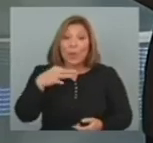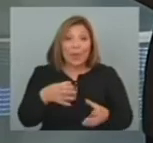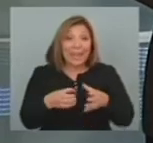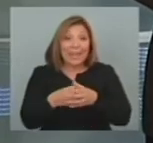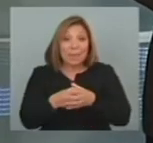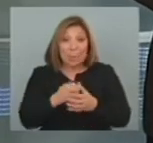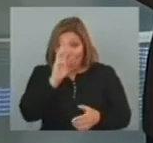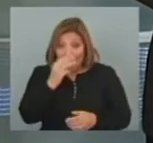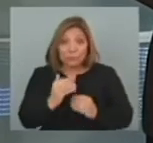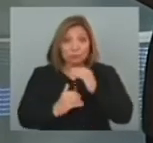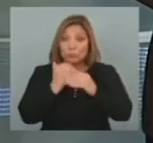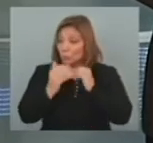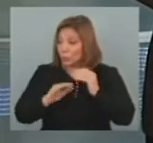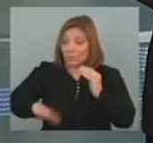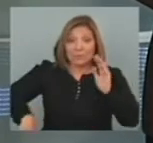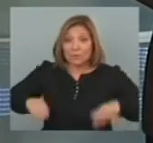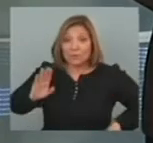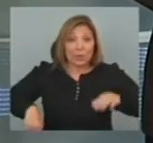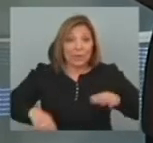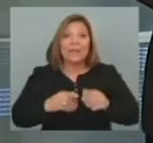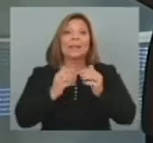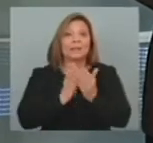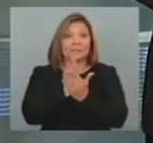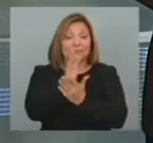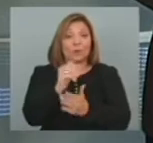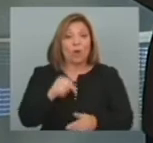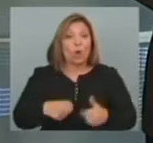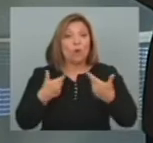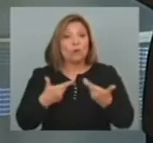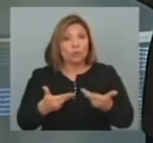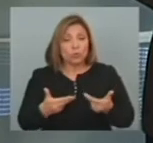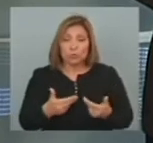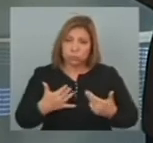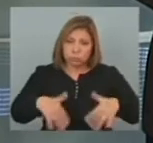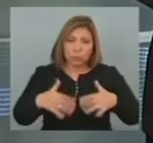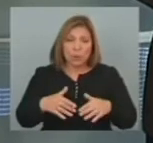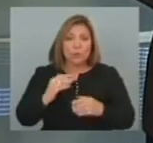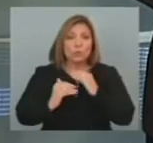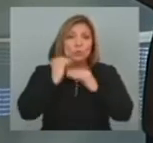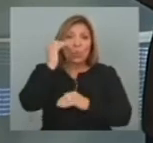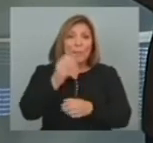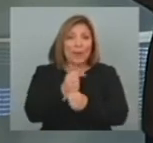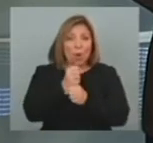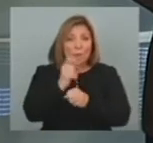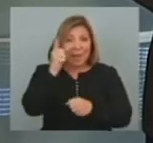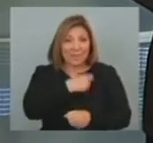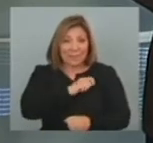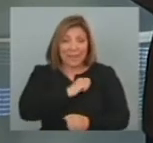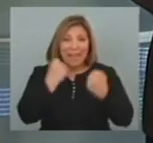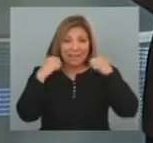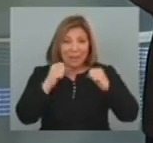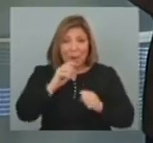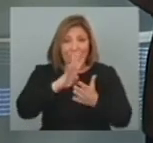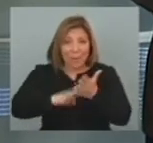uruguayo Que sigue en esta Copa Sudamericana 2013 Hoy Fútbol Mucho fútbol La Supercopa de España Atlético de Madrid Y